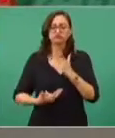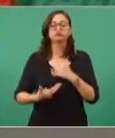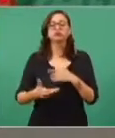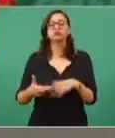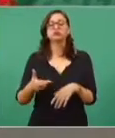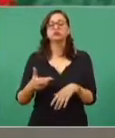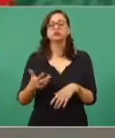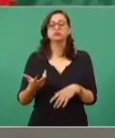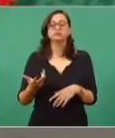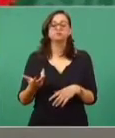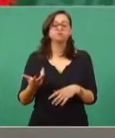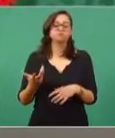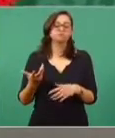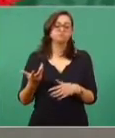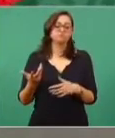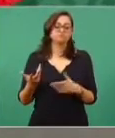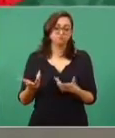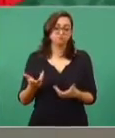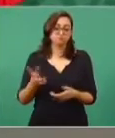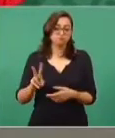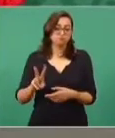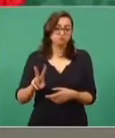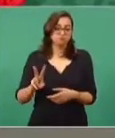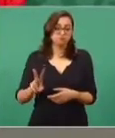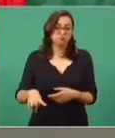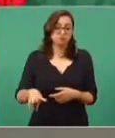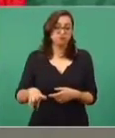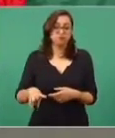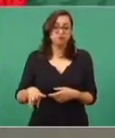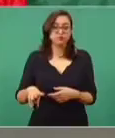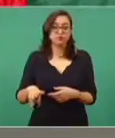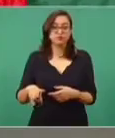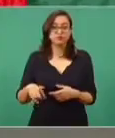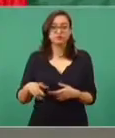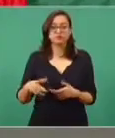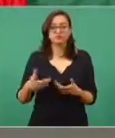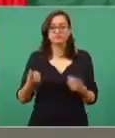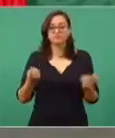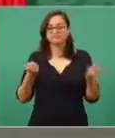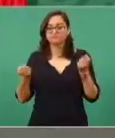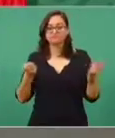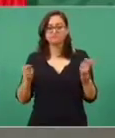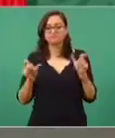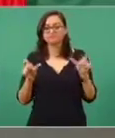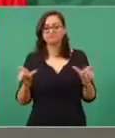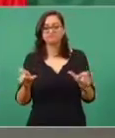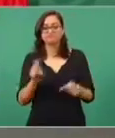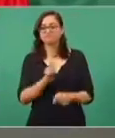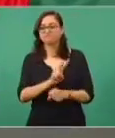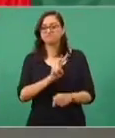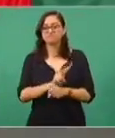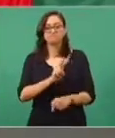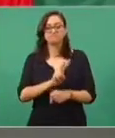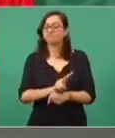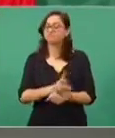por la falta de control que existe en Estados Unidos.